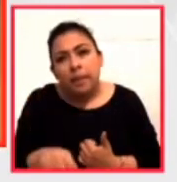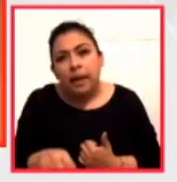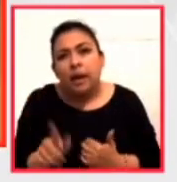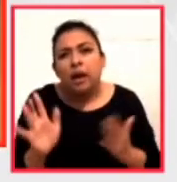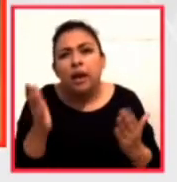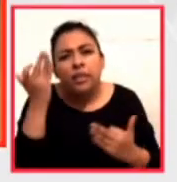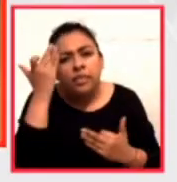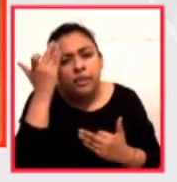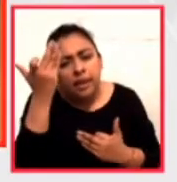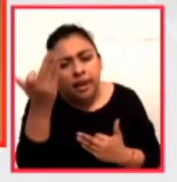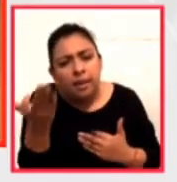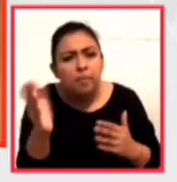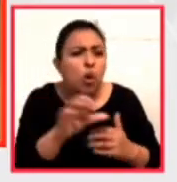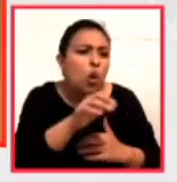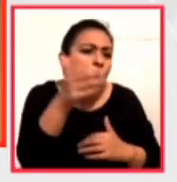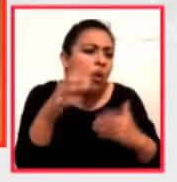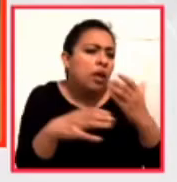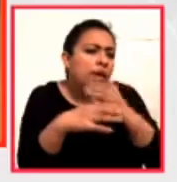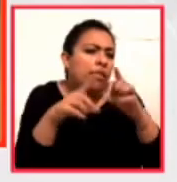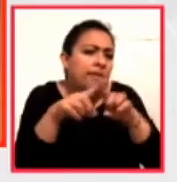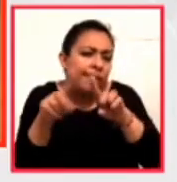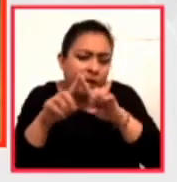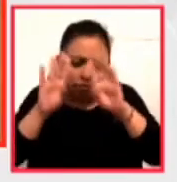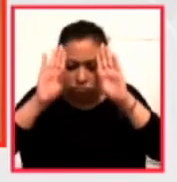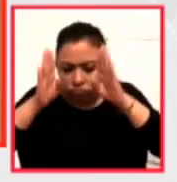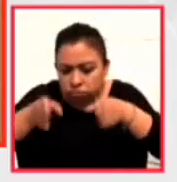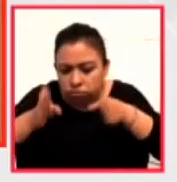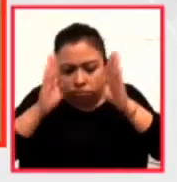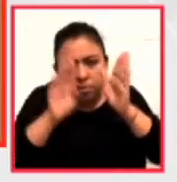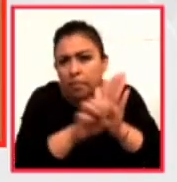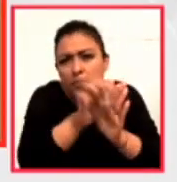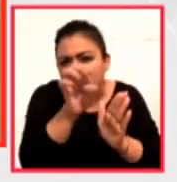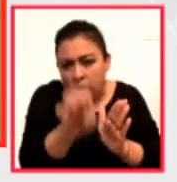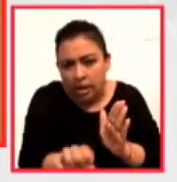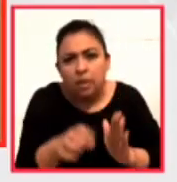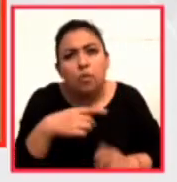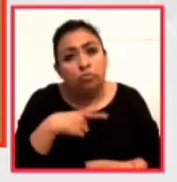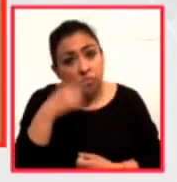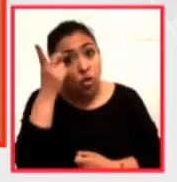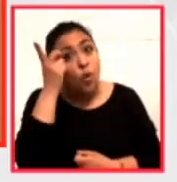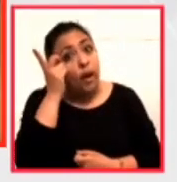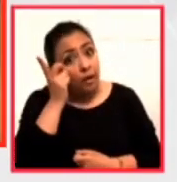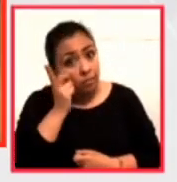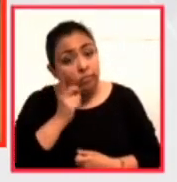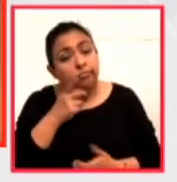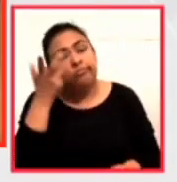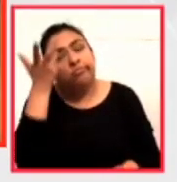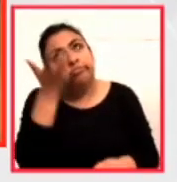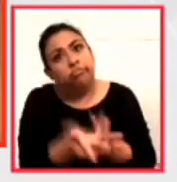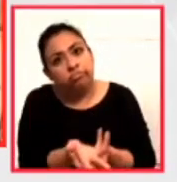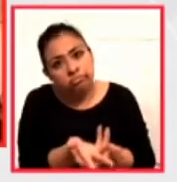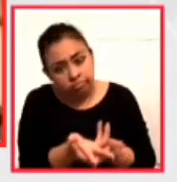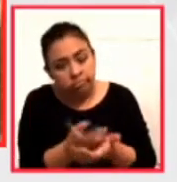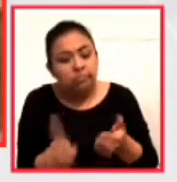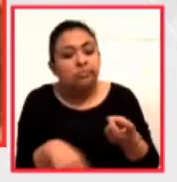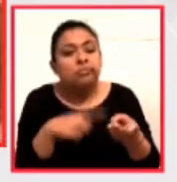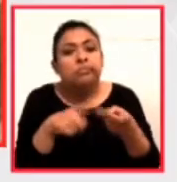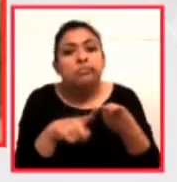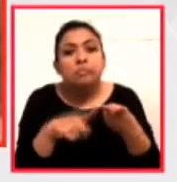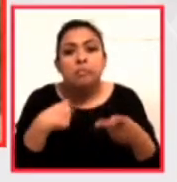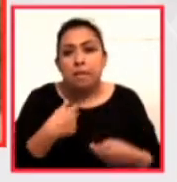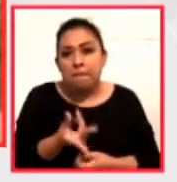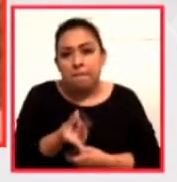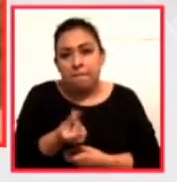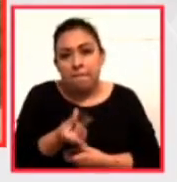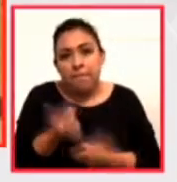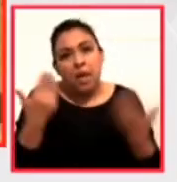tiempo en hacer otras cosas. Por ejemplo, he estado durmiendo, he estado paseando a mi perro,